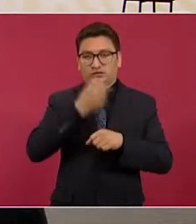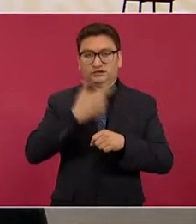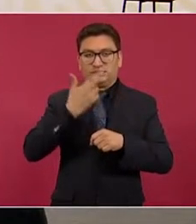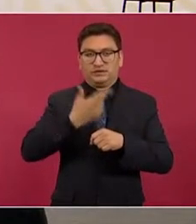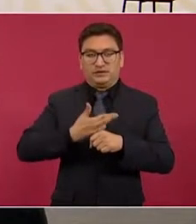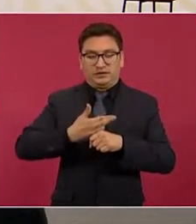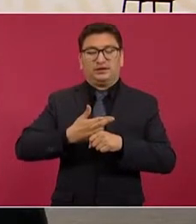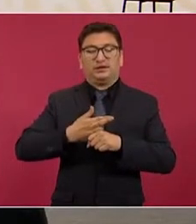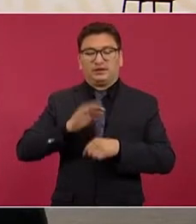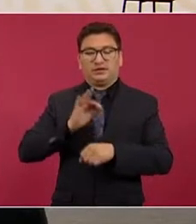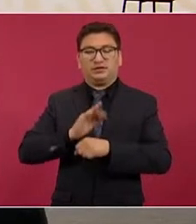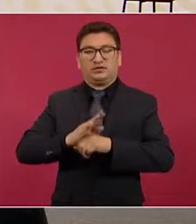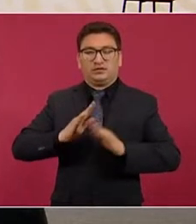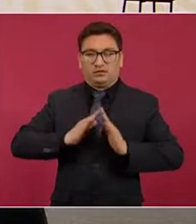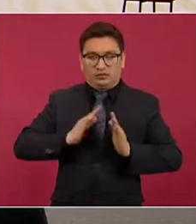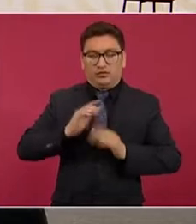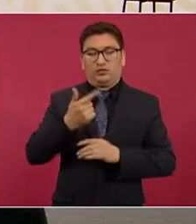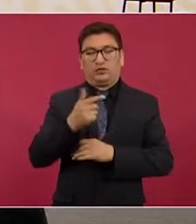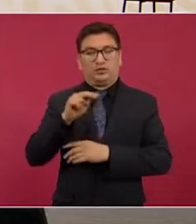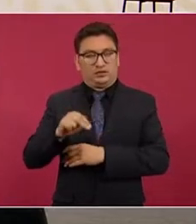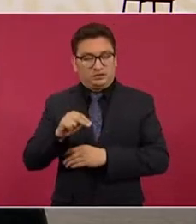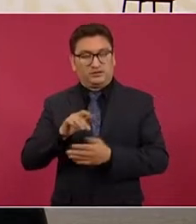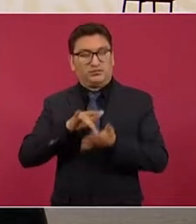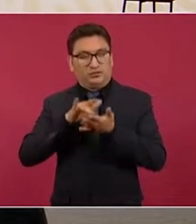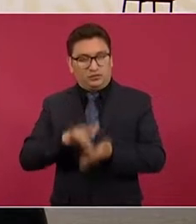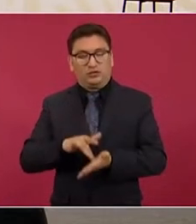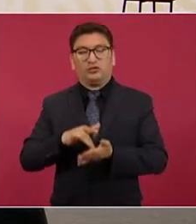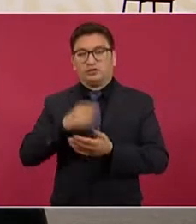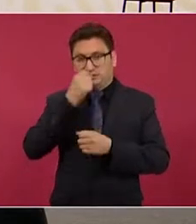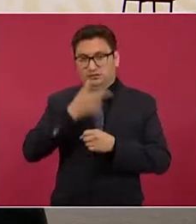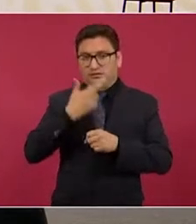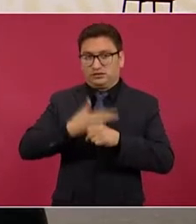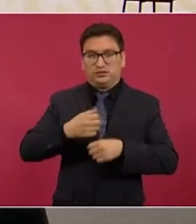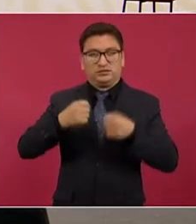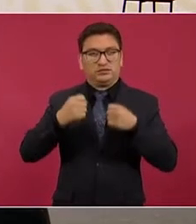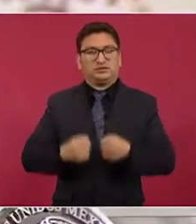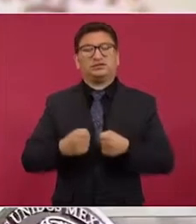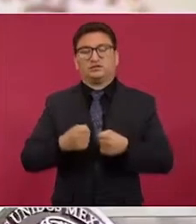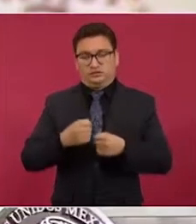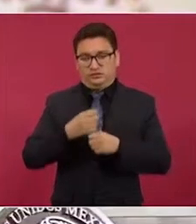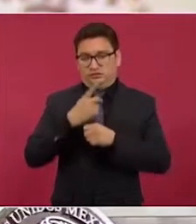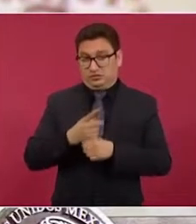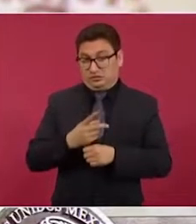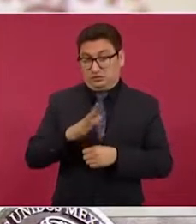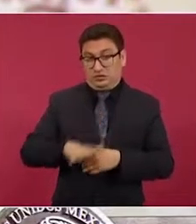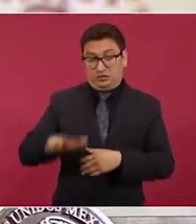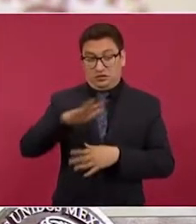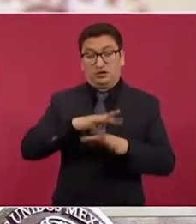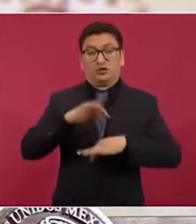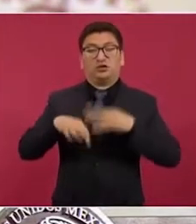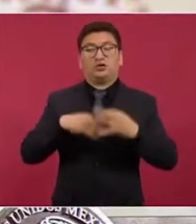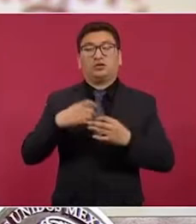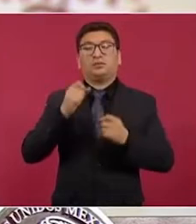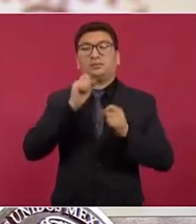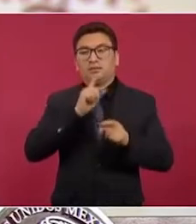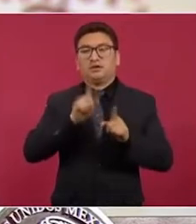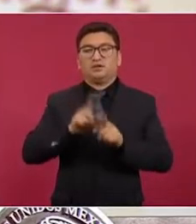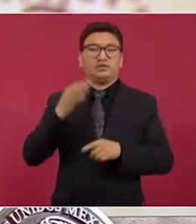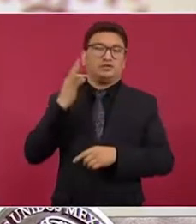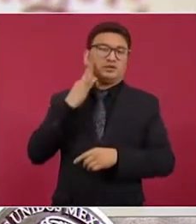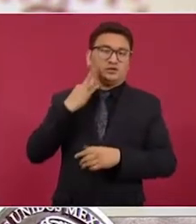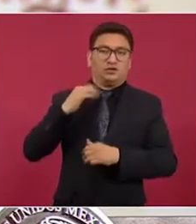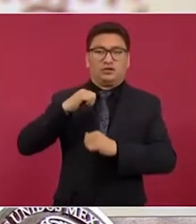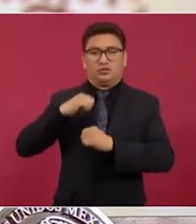Defensa Nacional, de la Guardia Nacional, de la Secretaría de Seguridad Pública y de las fiscalías y